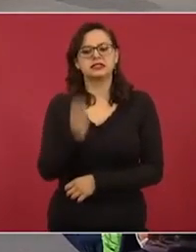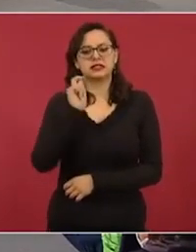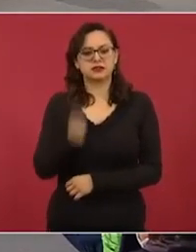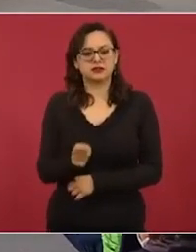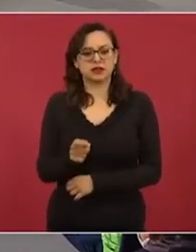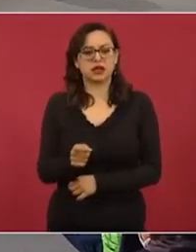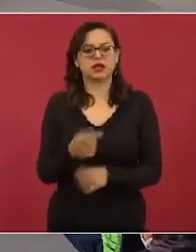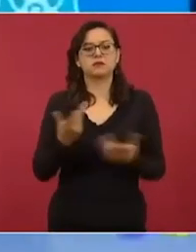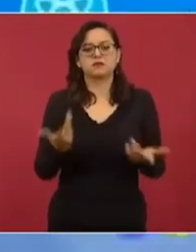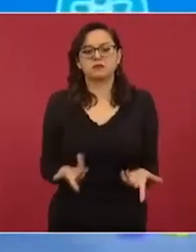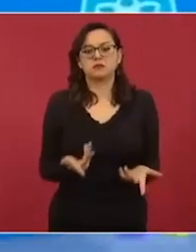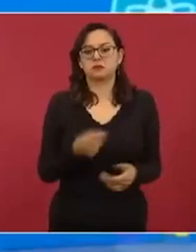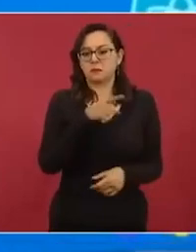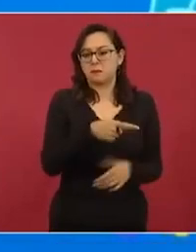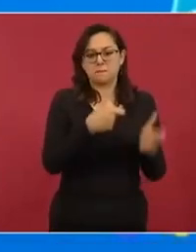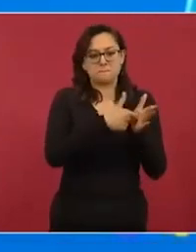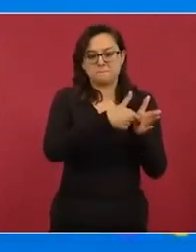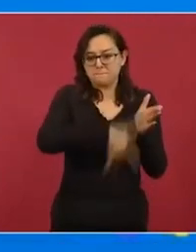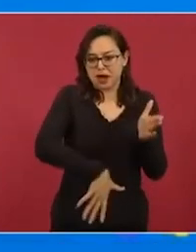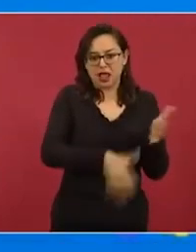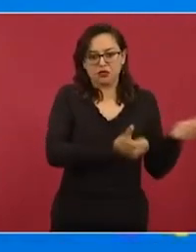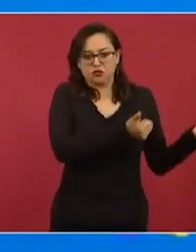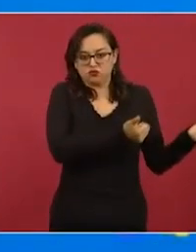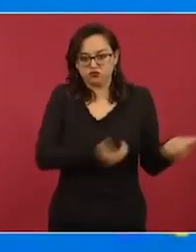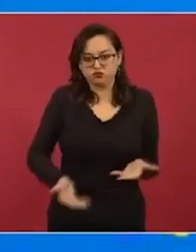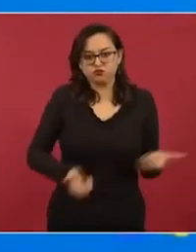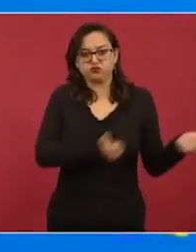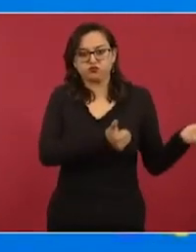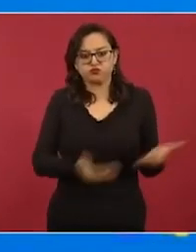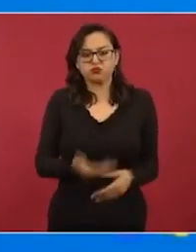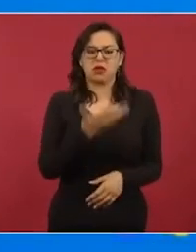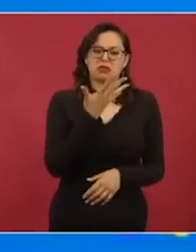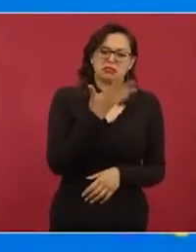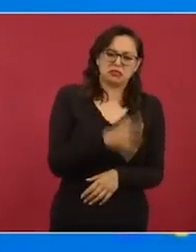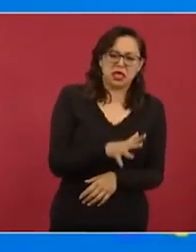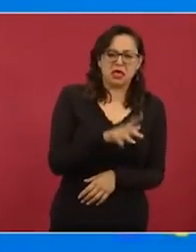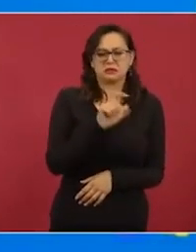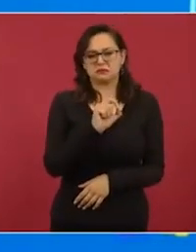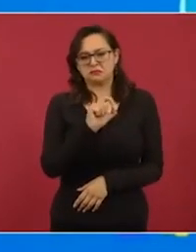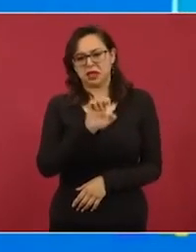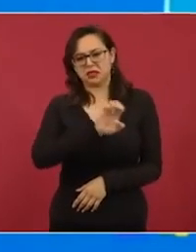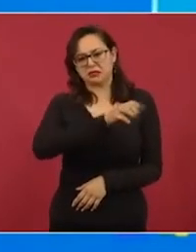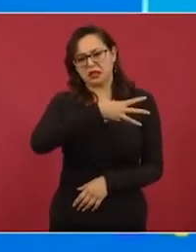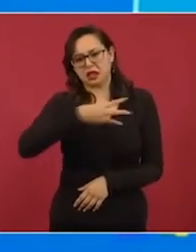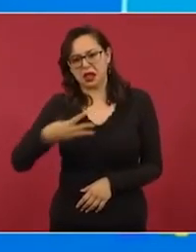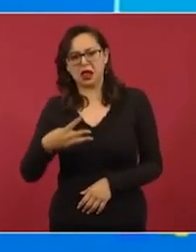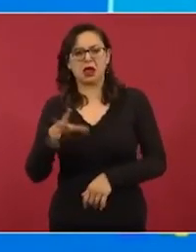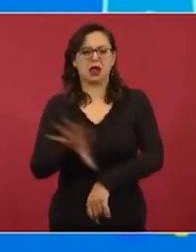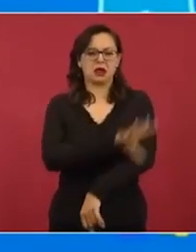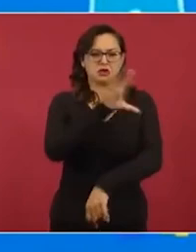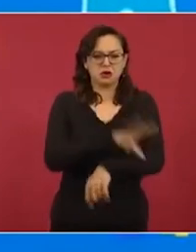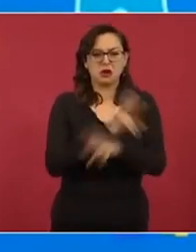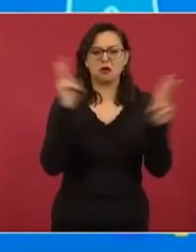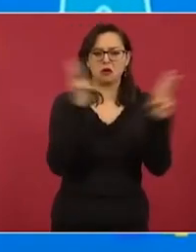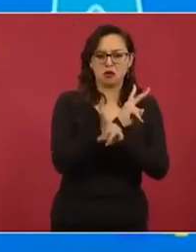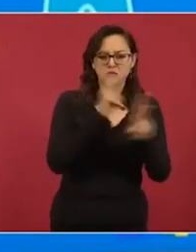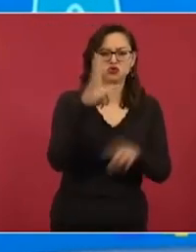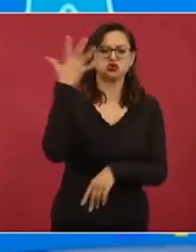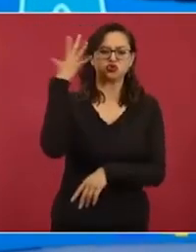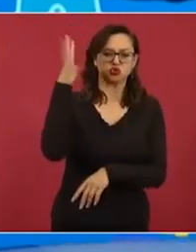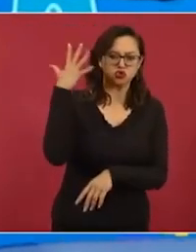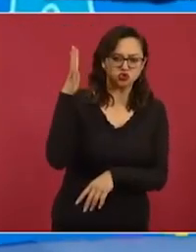estos elementos, los elementos más baratos, con estos precios aproximadamente 10, 20 euros, la energía eólica, la energía solar,